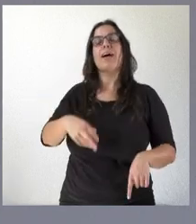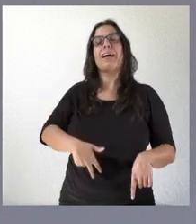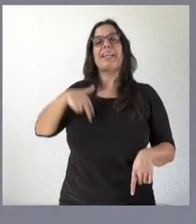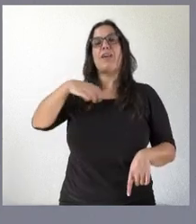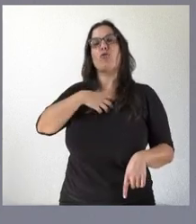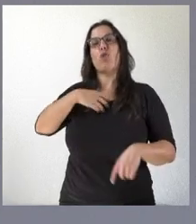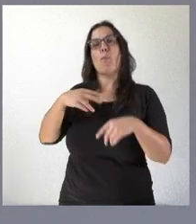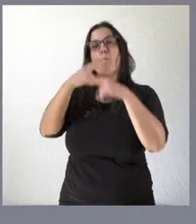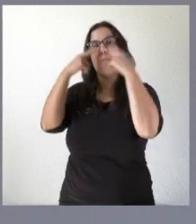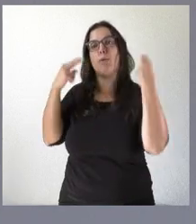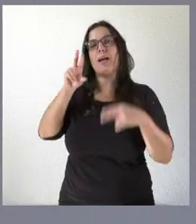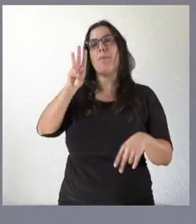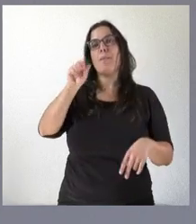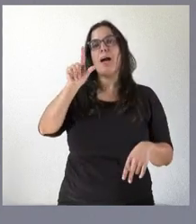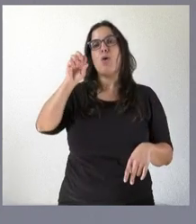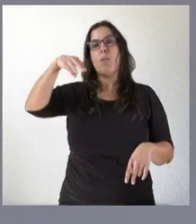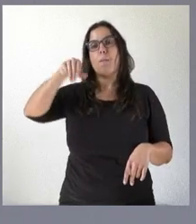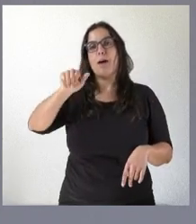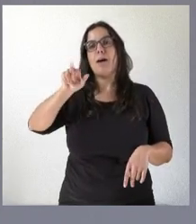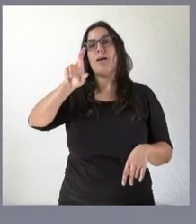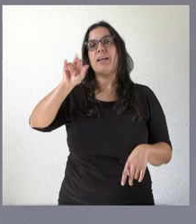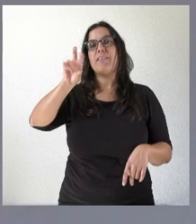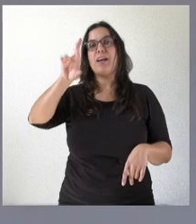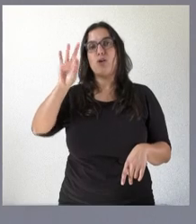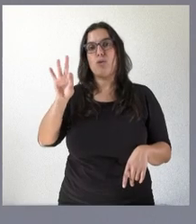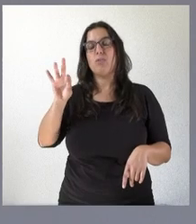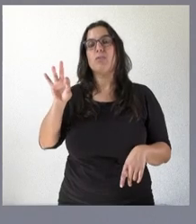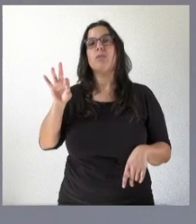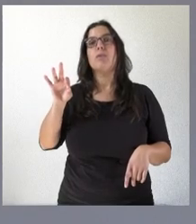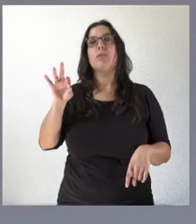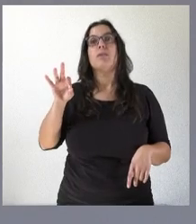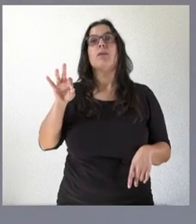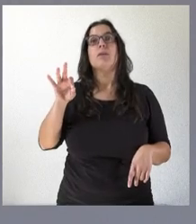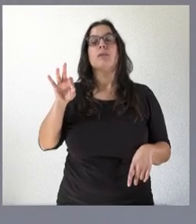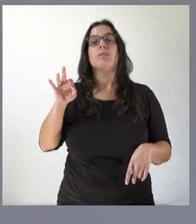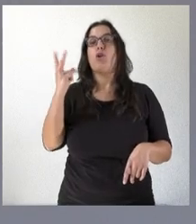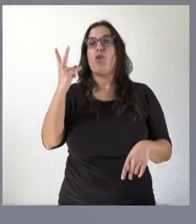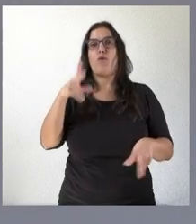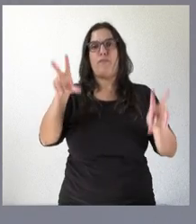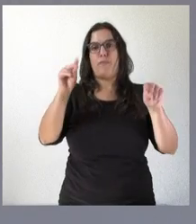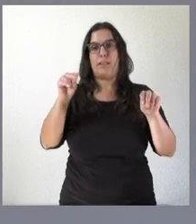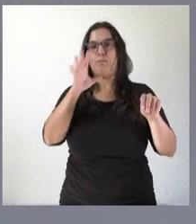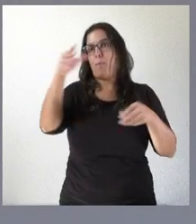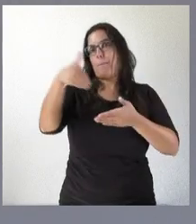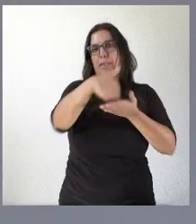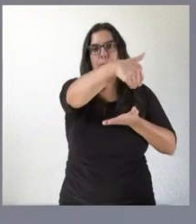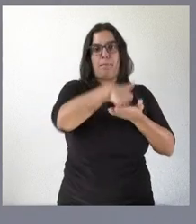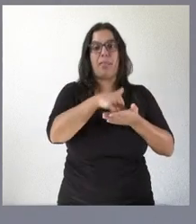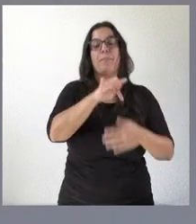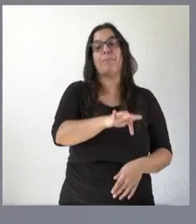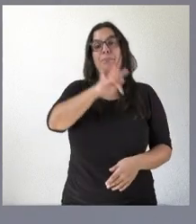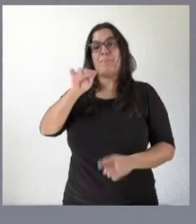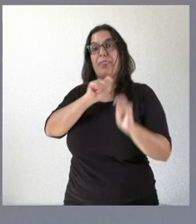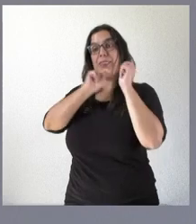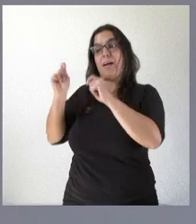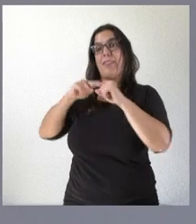Rivero Ortega. En este caso, se acompaña el nombramiento para esa misma responsabilidad, director general de Función Pública,